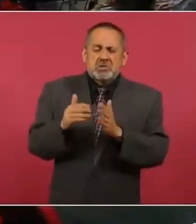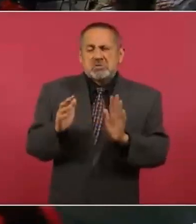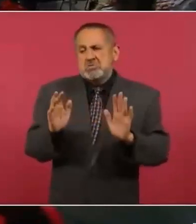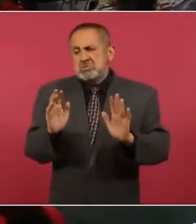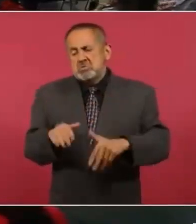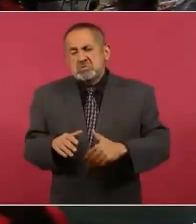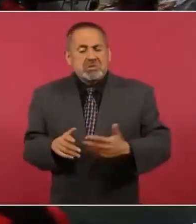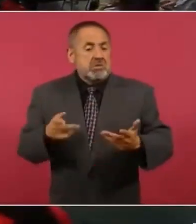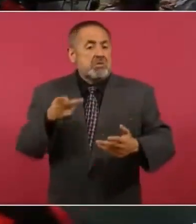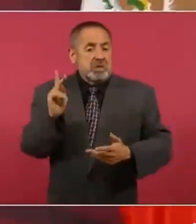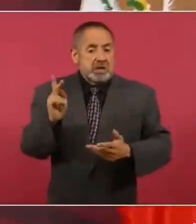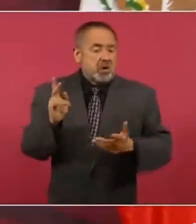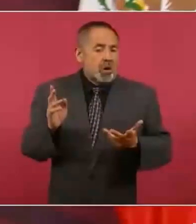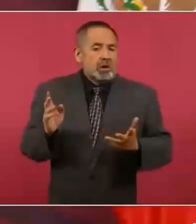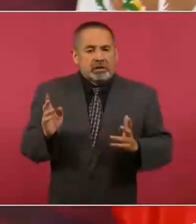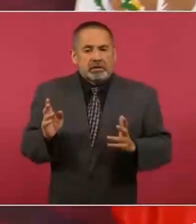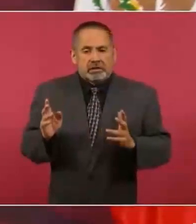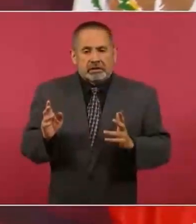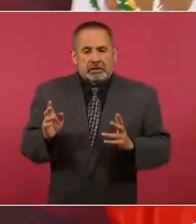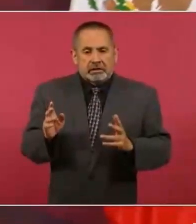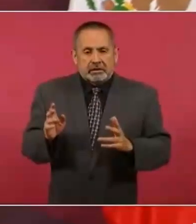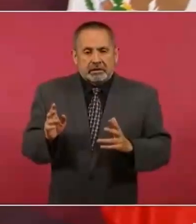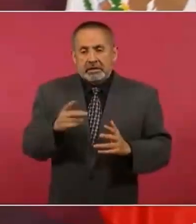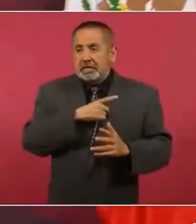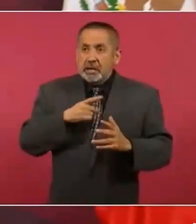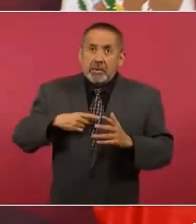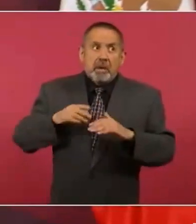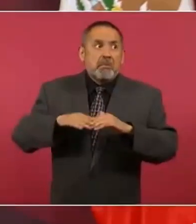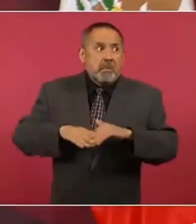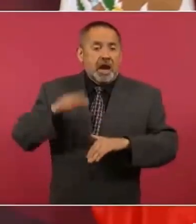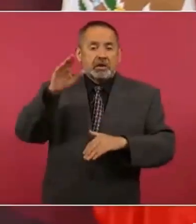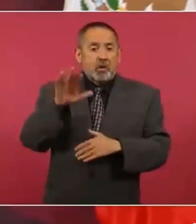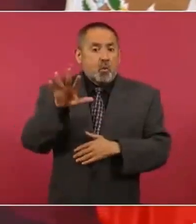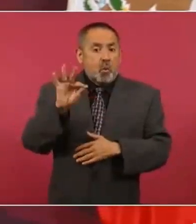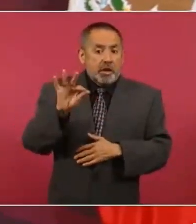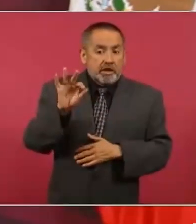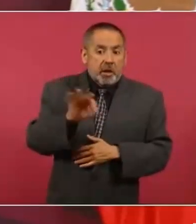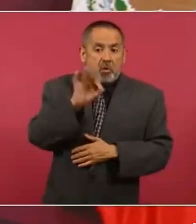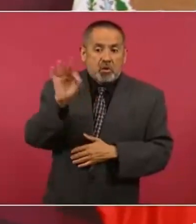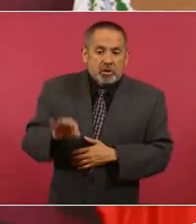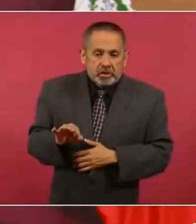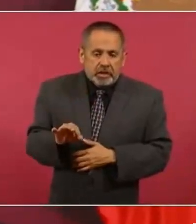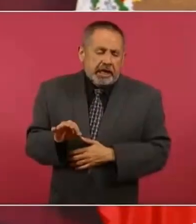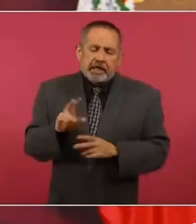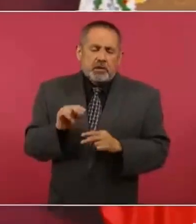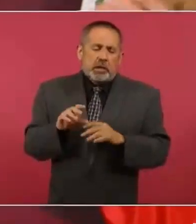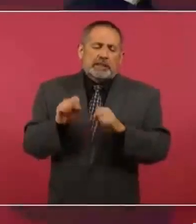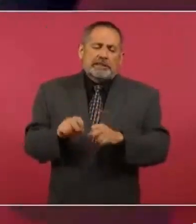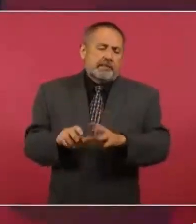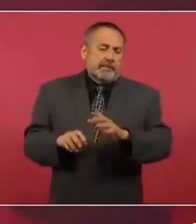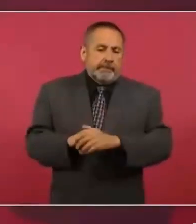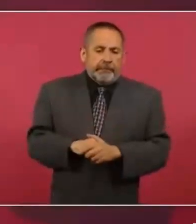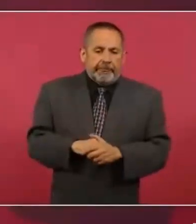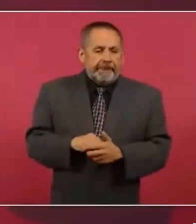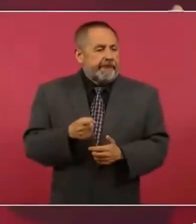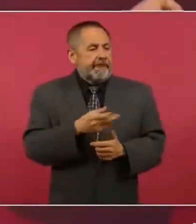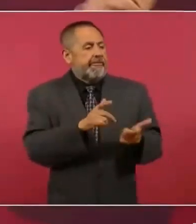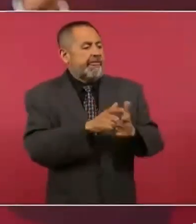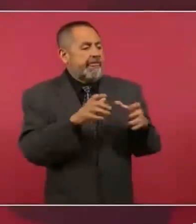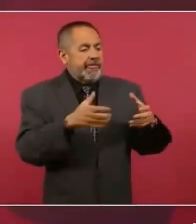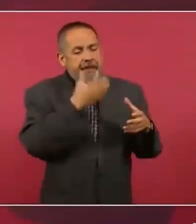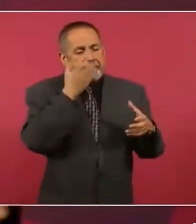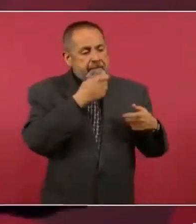Pero tenían que haber participado el 40%. Claro, los conservadores